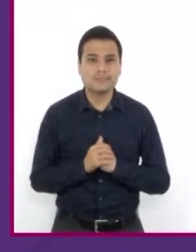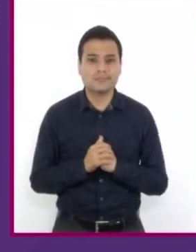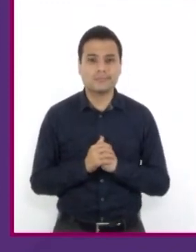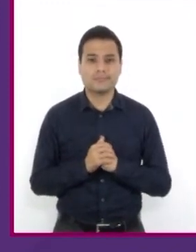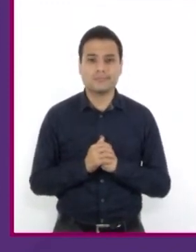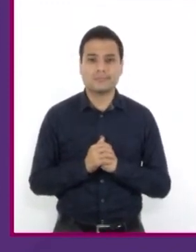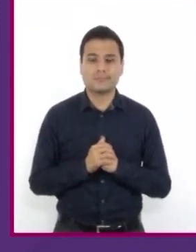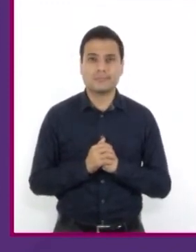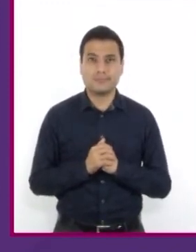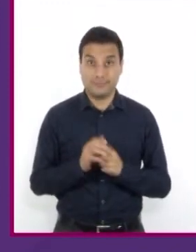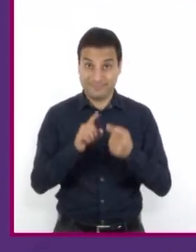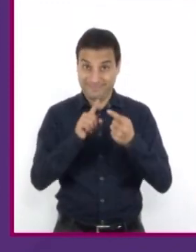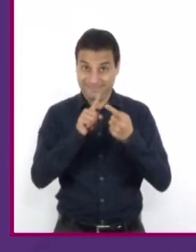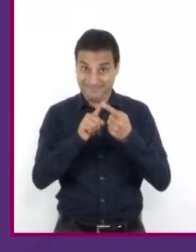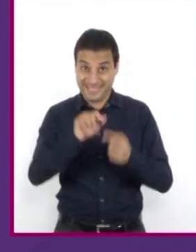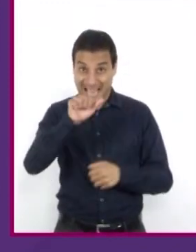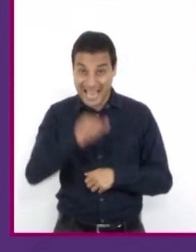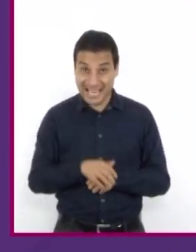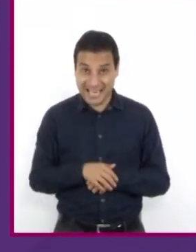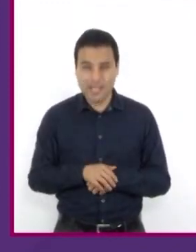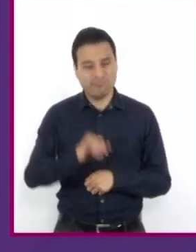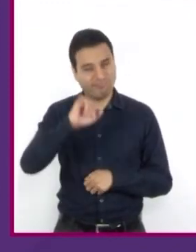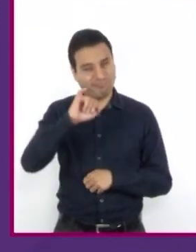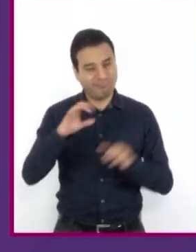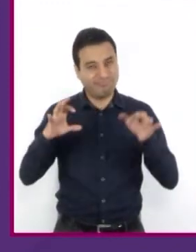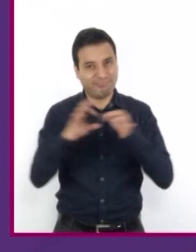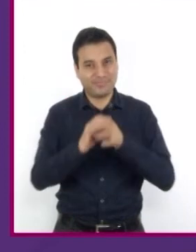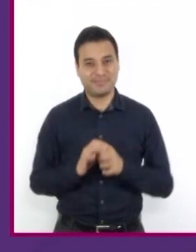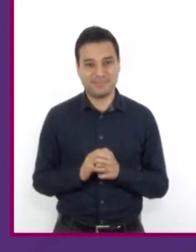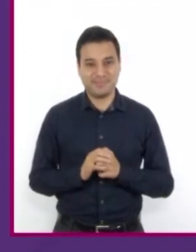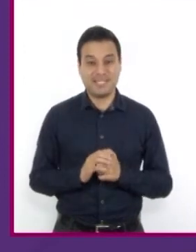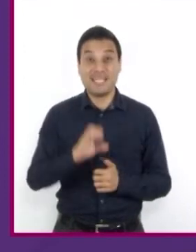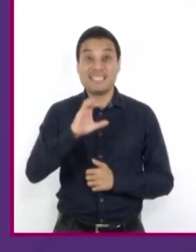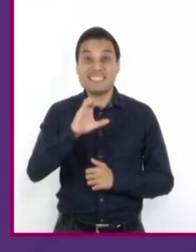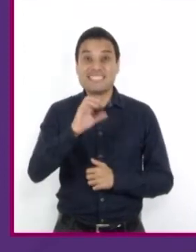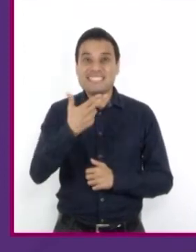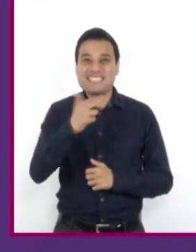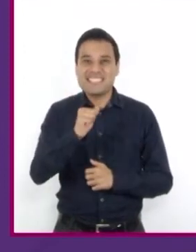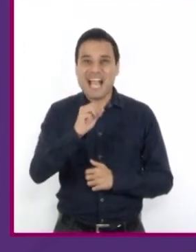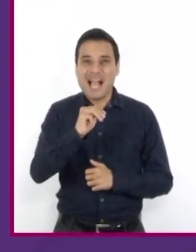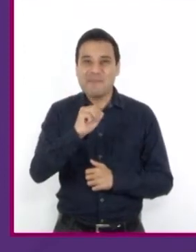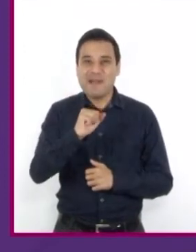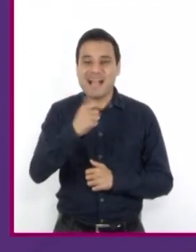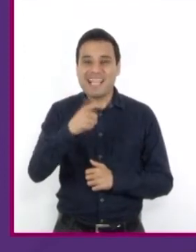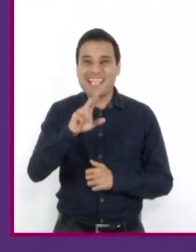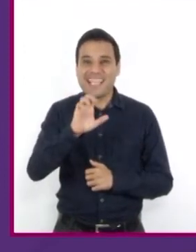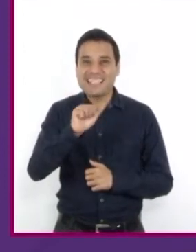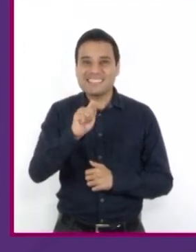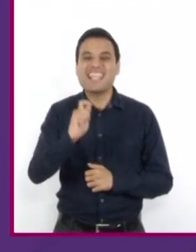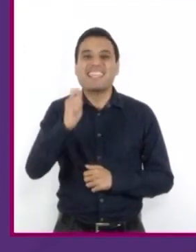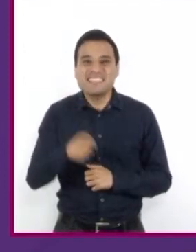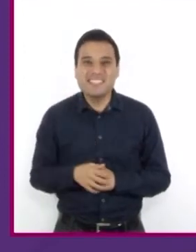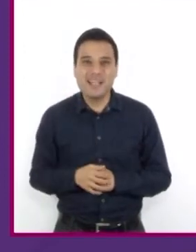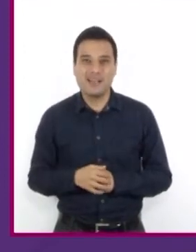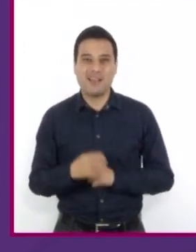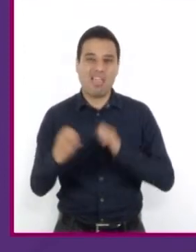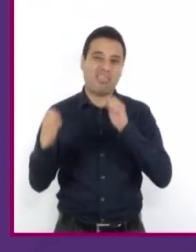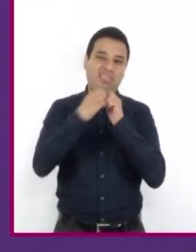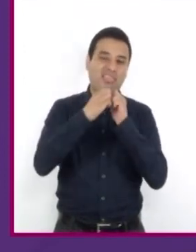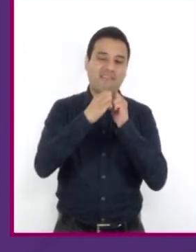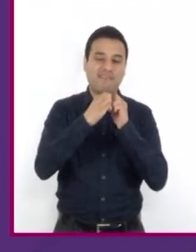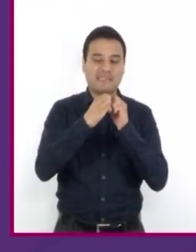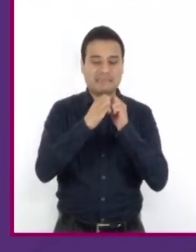respuesta fue el inciso A, están en lo correcto. Tanto me chamaqueaste como me hiciste la casita, son equivalentes a decir, ¡me